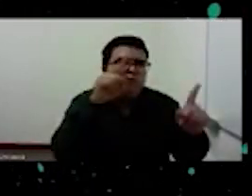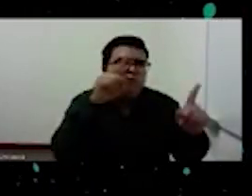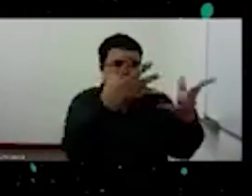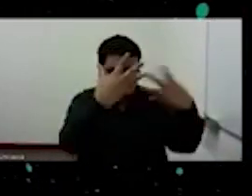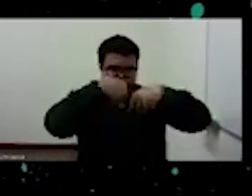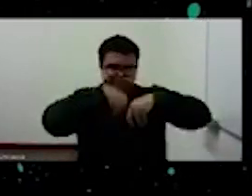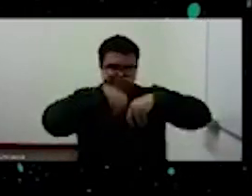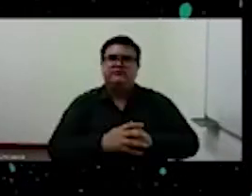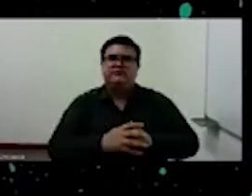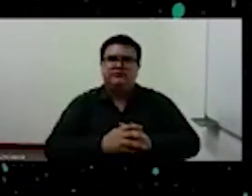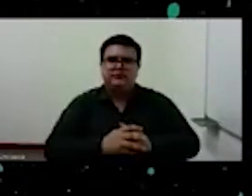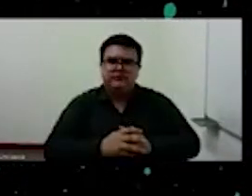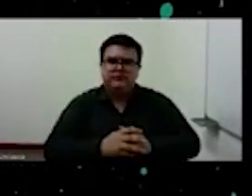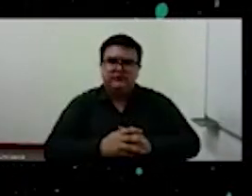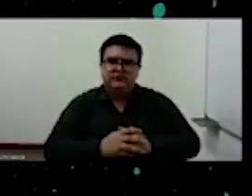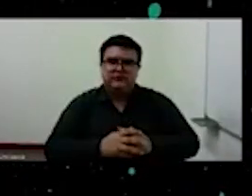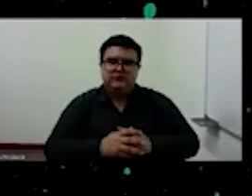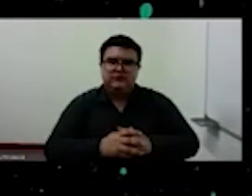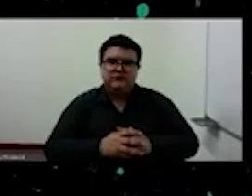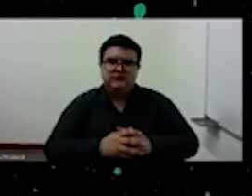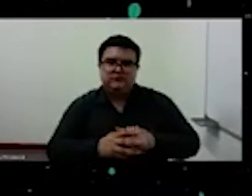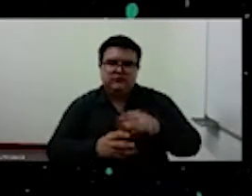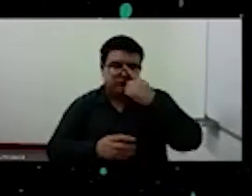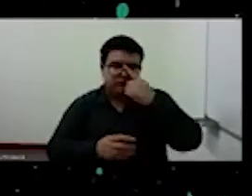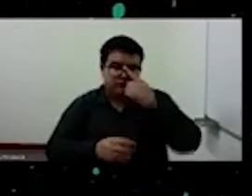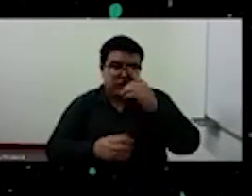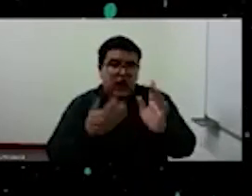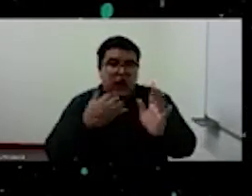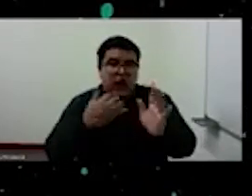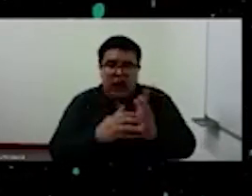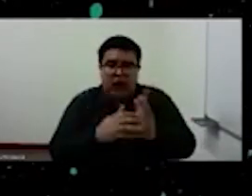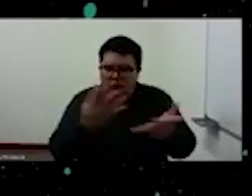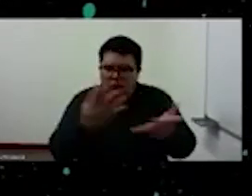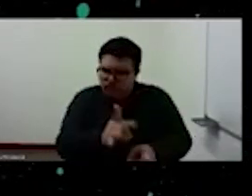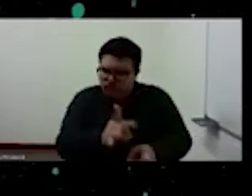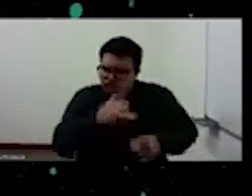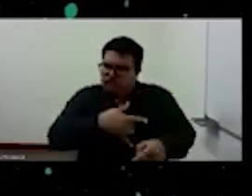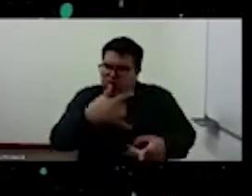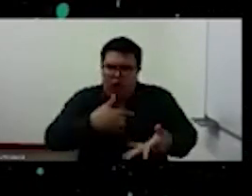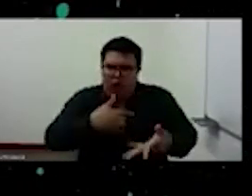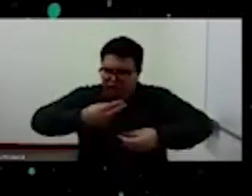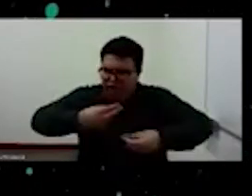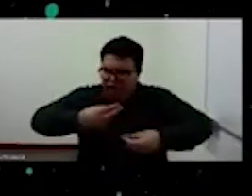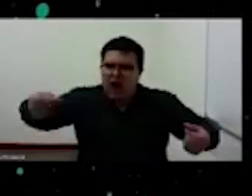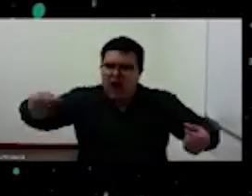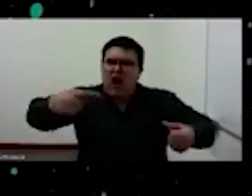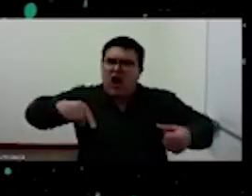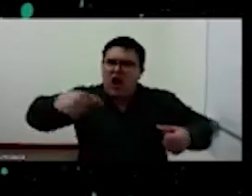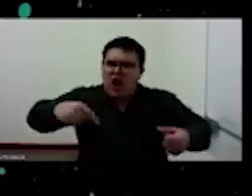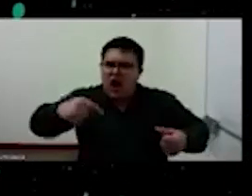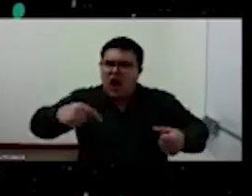Lo que se está disavaneciendo en mi sentido es, antes de nada,